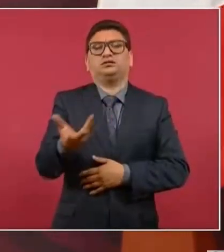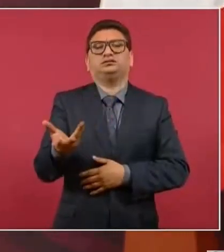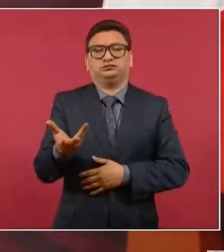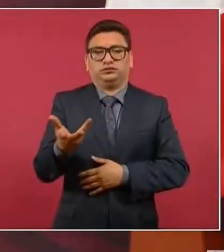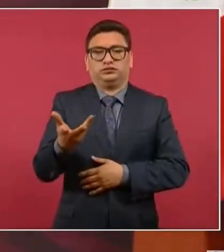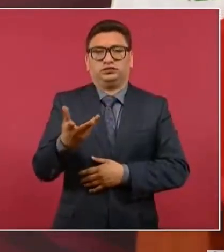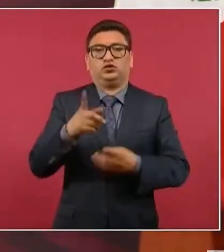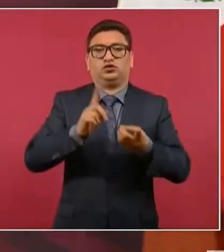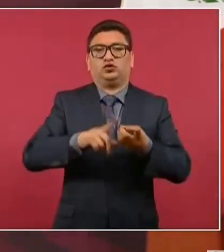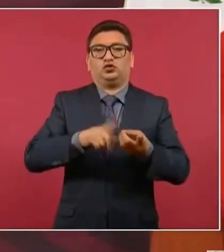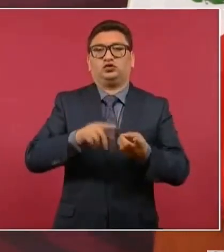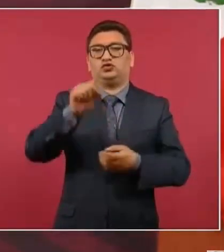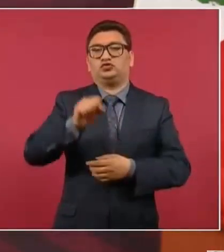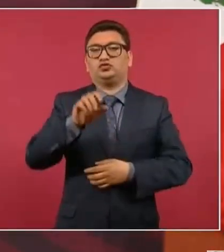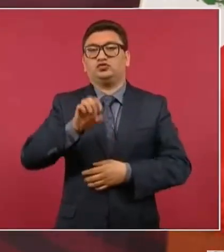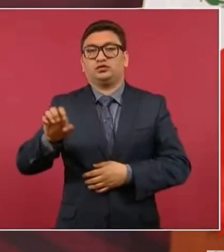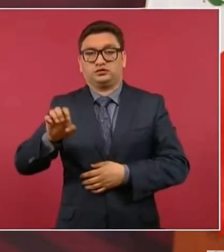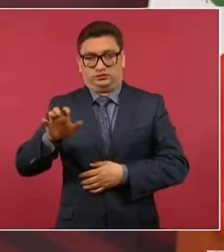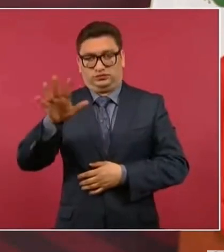está en el sureste.